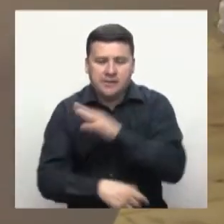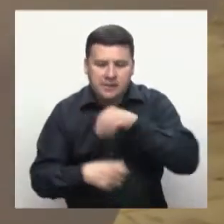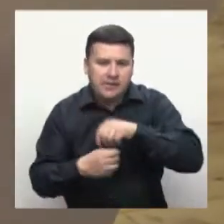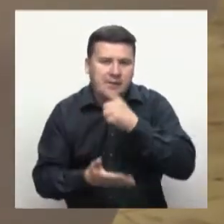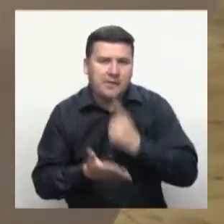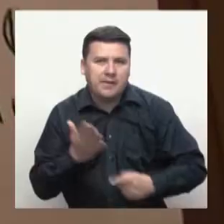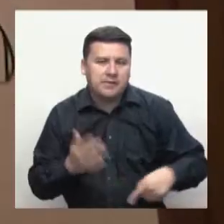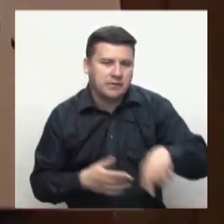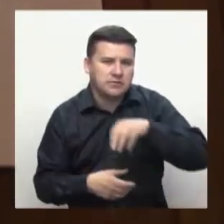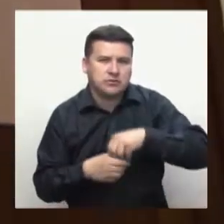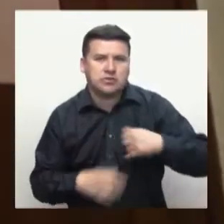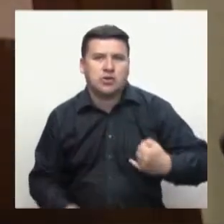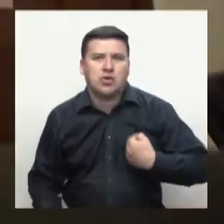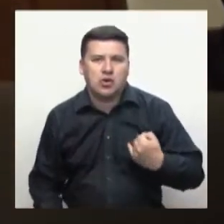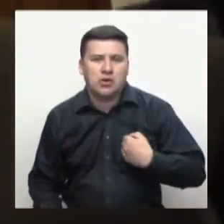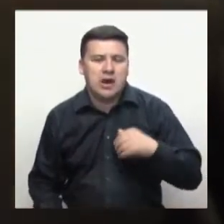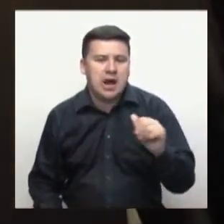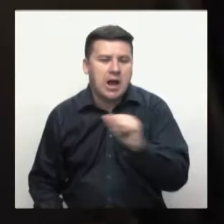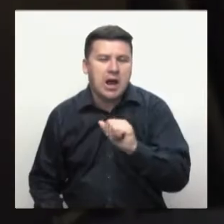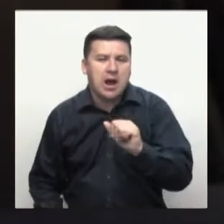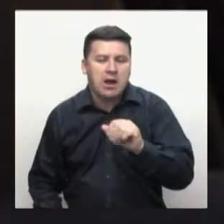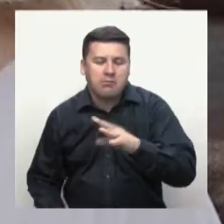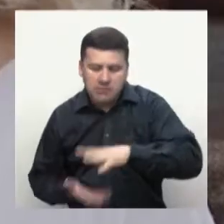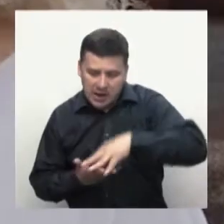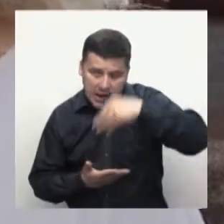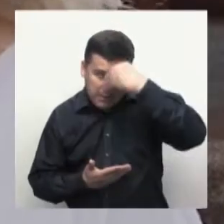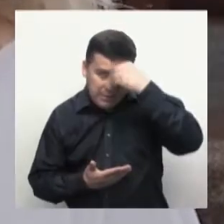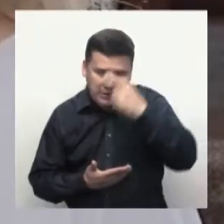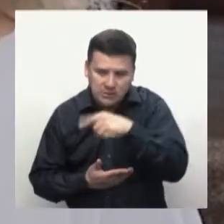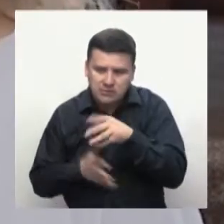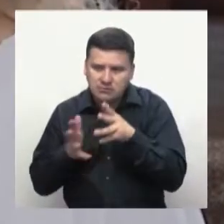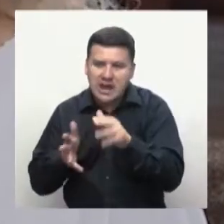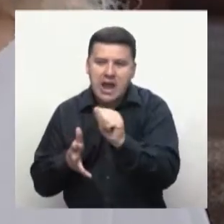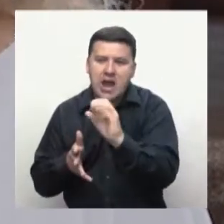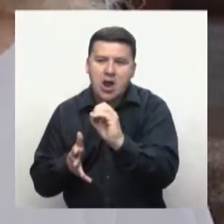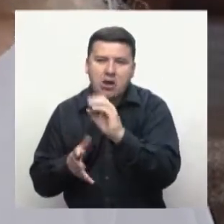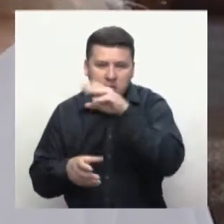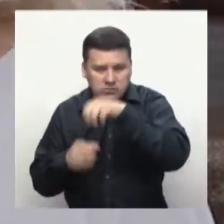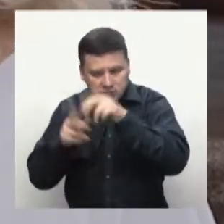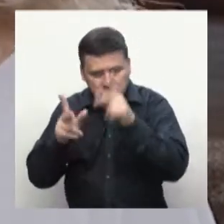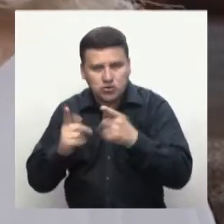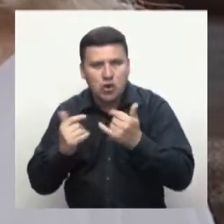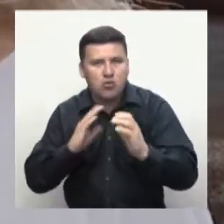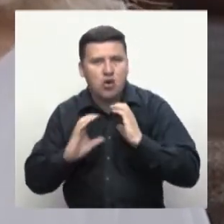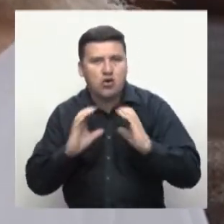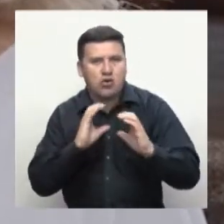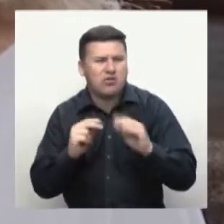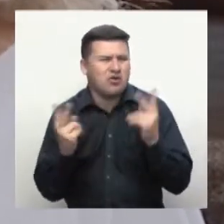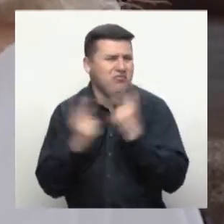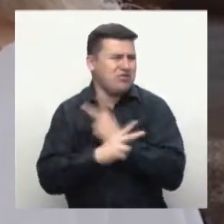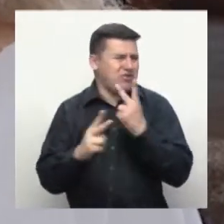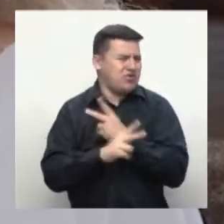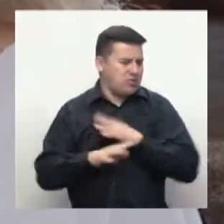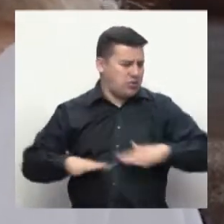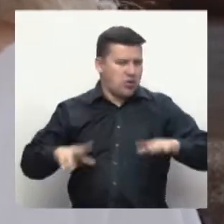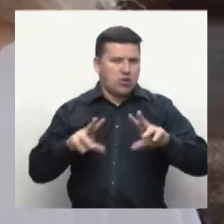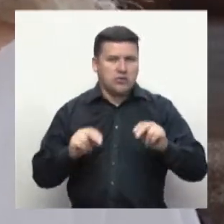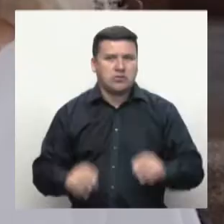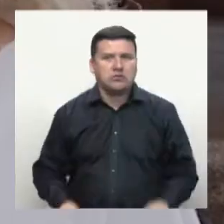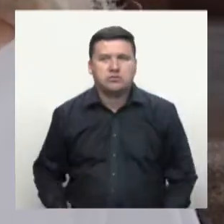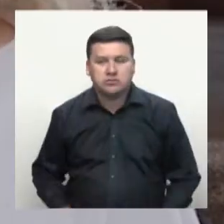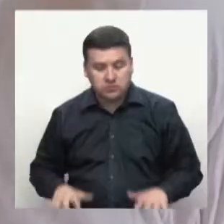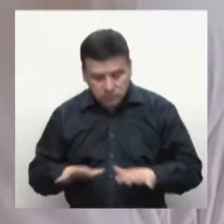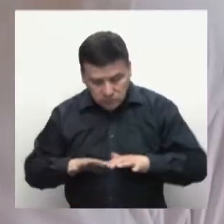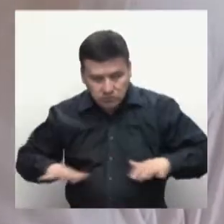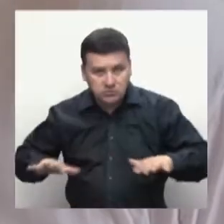desde lo emocional que los muchachos y las niñas aprenden para luego replicar y tener comunicaciones no violentas en sus